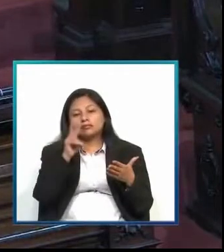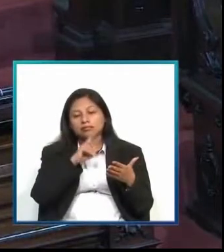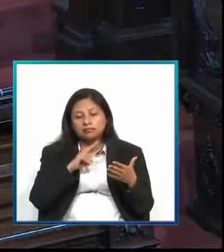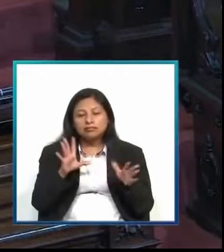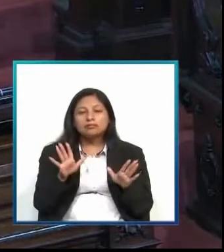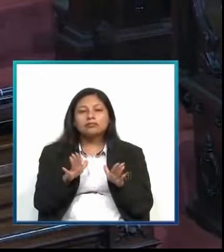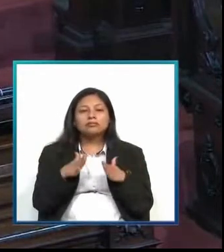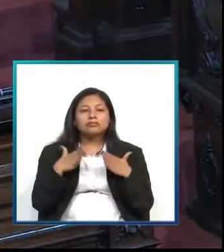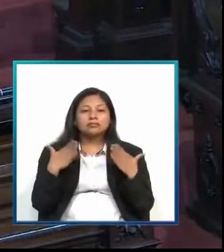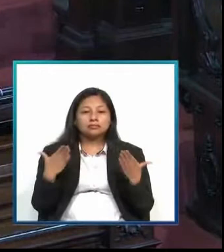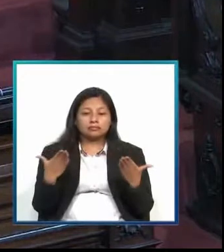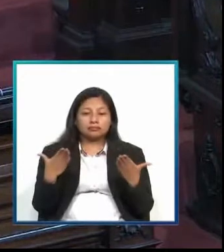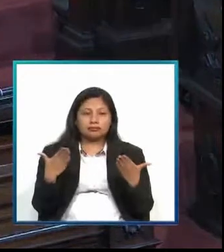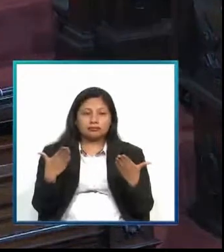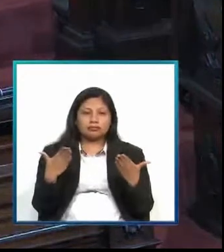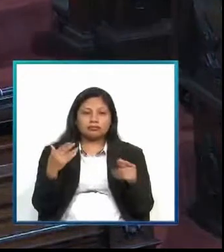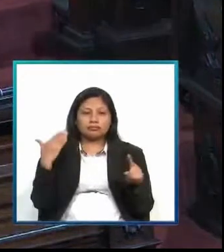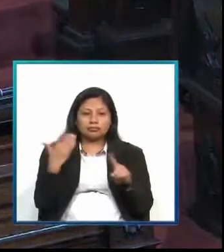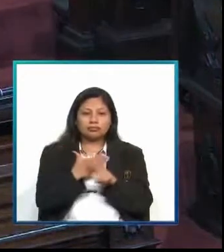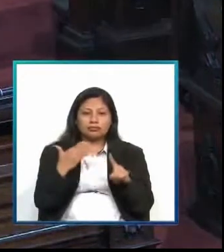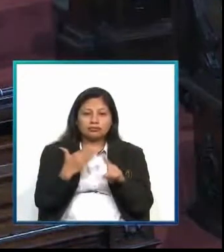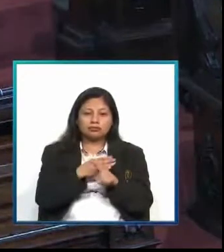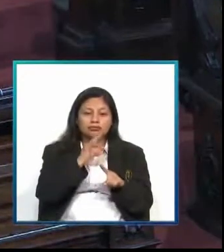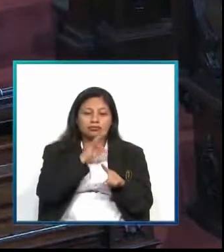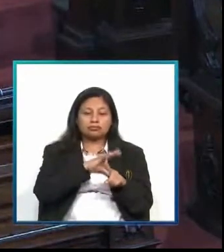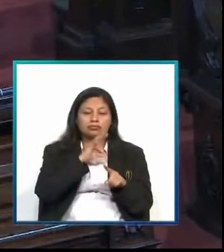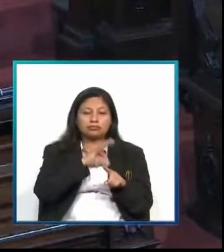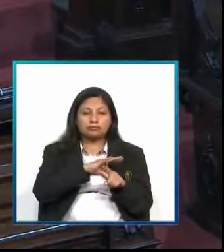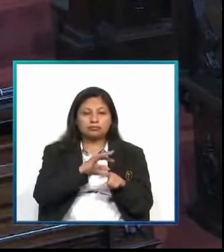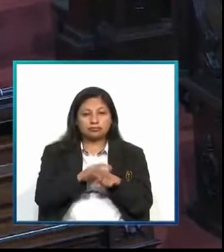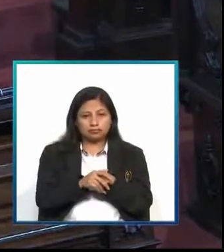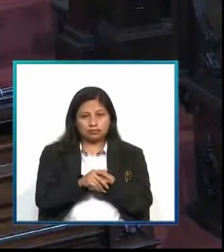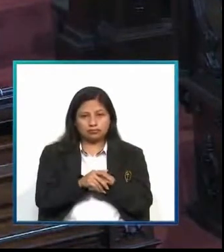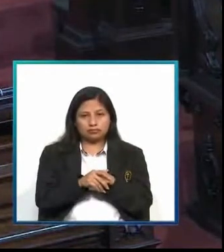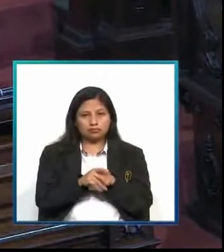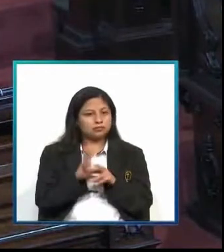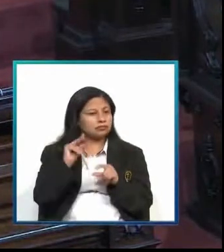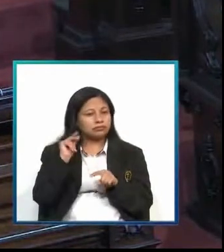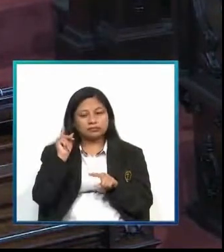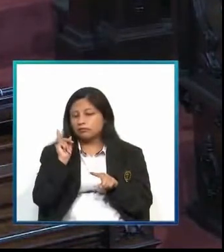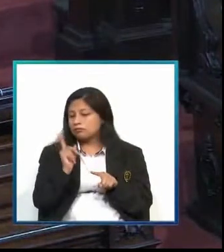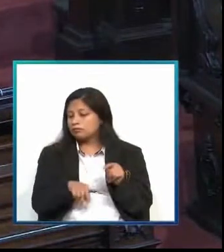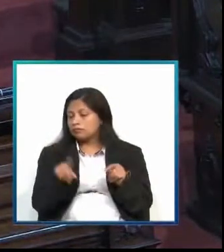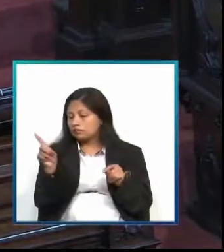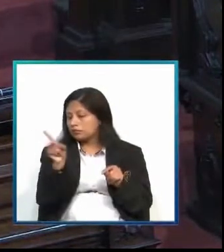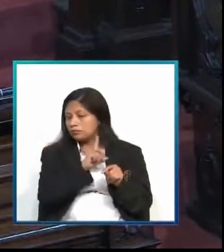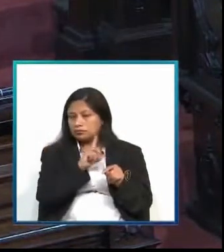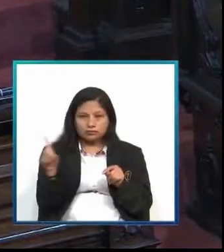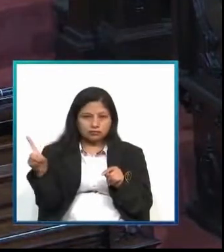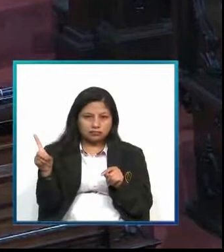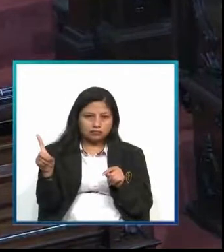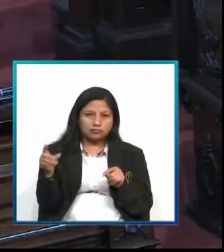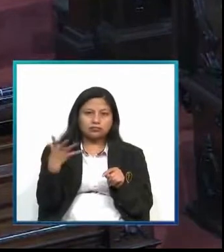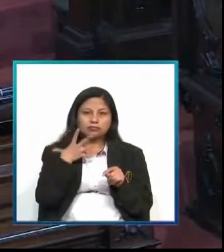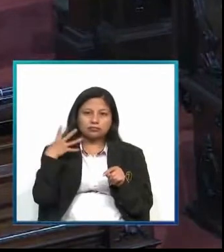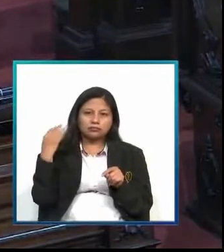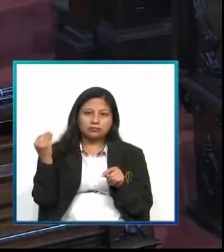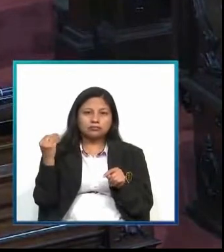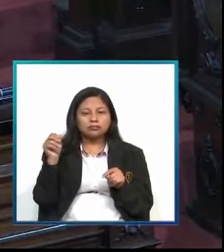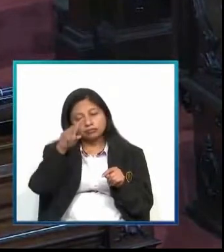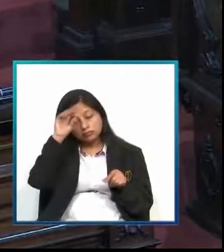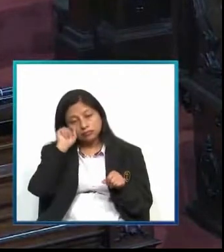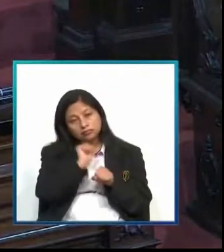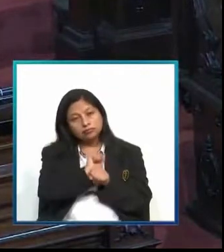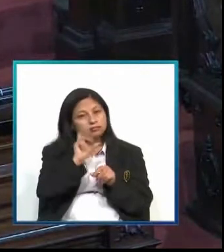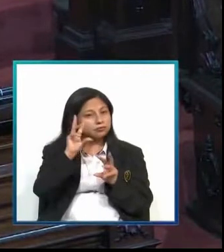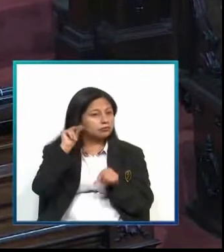es... ¡Ah! Por problemas sociales. No, señores. Se van buscando trabajo